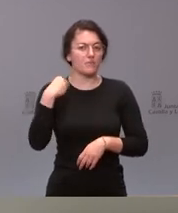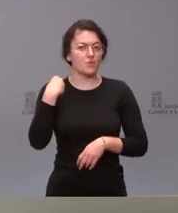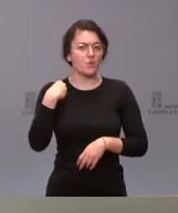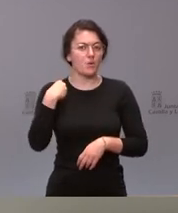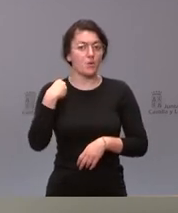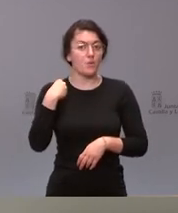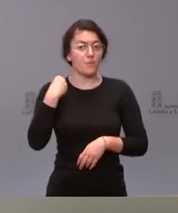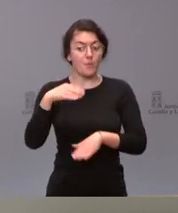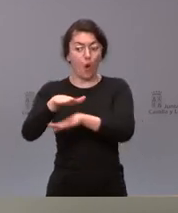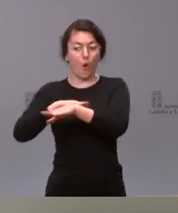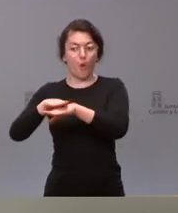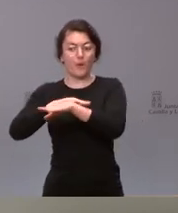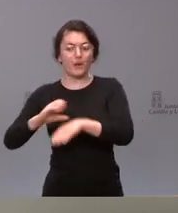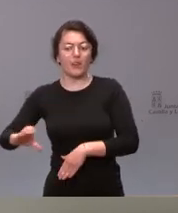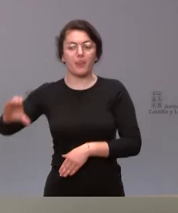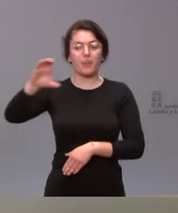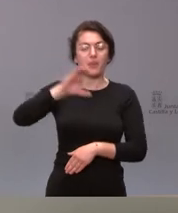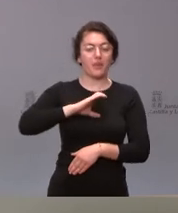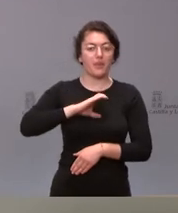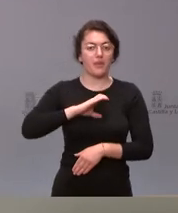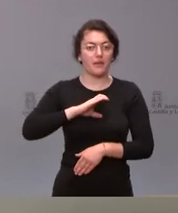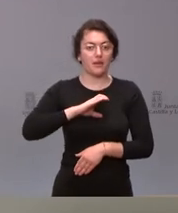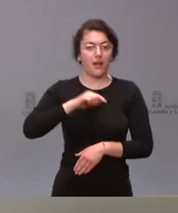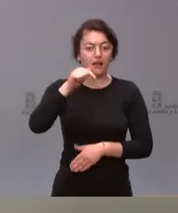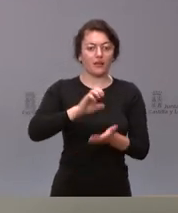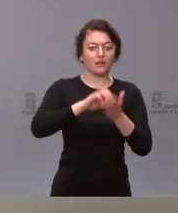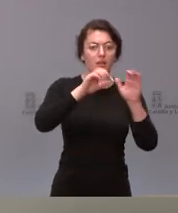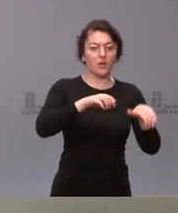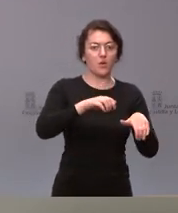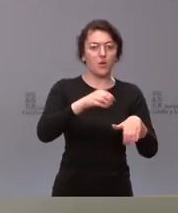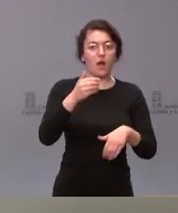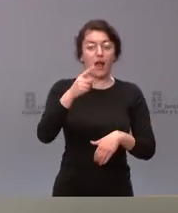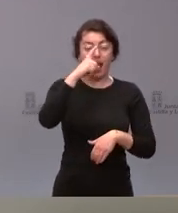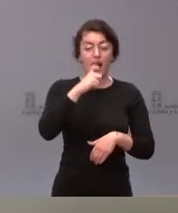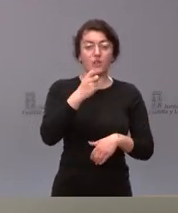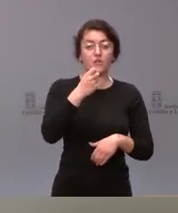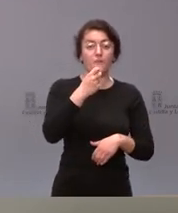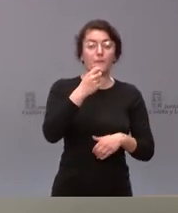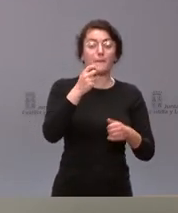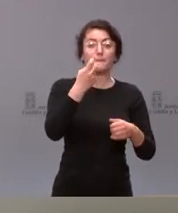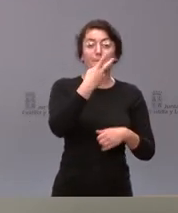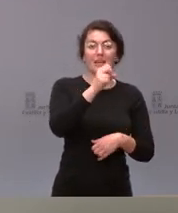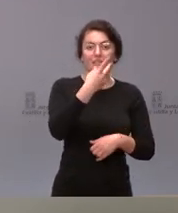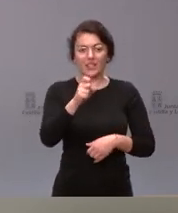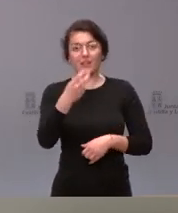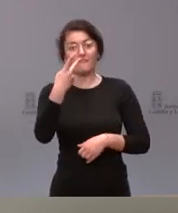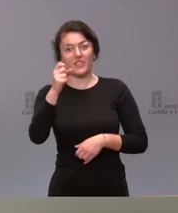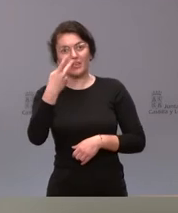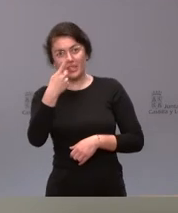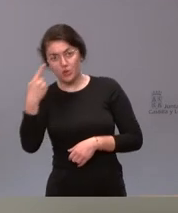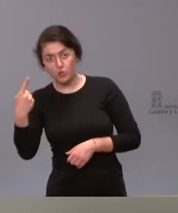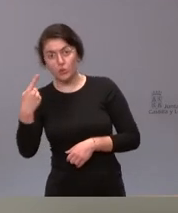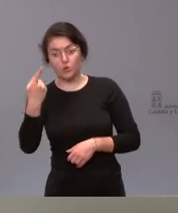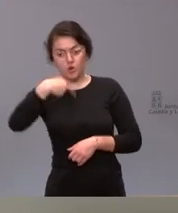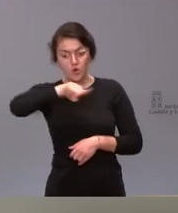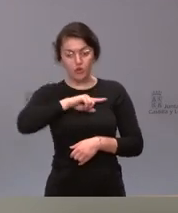Castilla y León en la suma de los años 20 y 21 nosotros de fondos propios de la Junta de Castilla y León añadimos 20 millones de